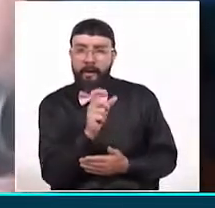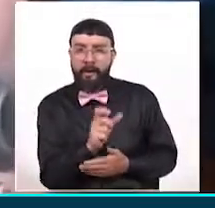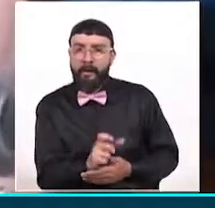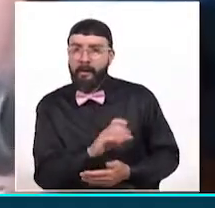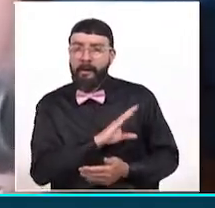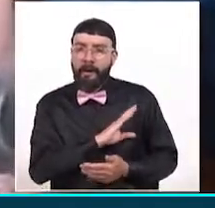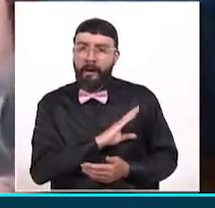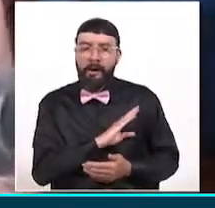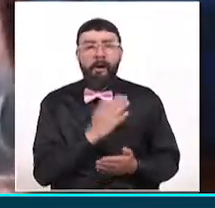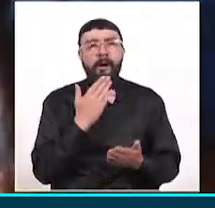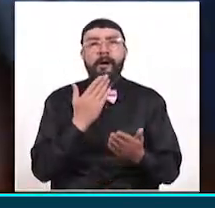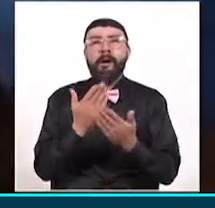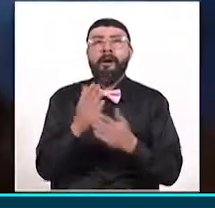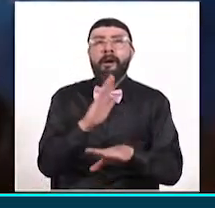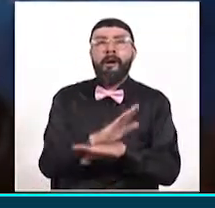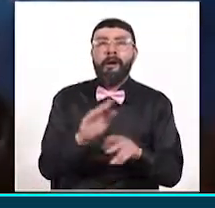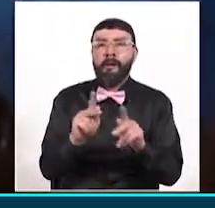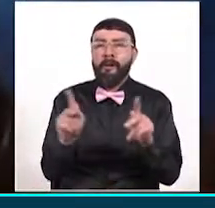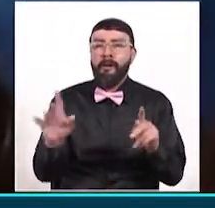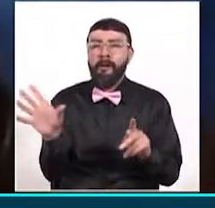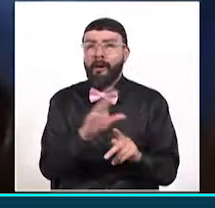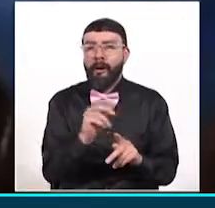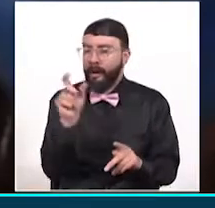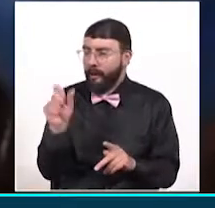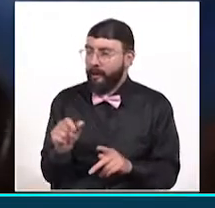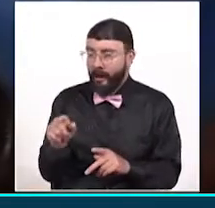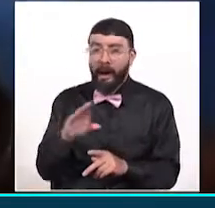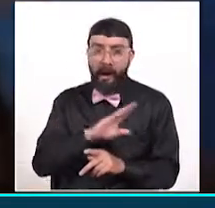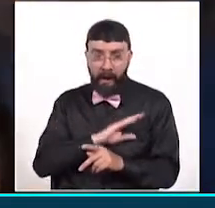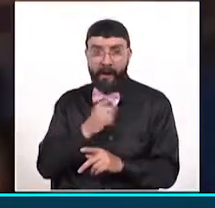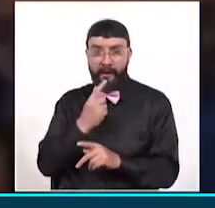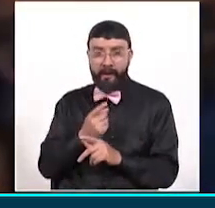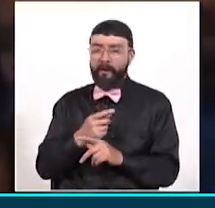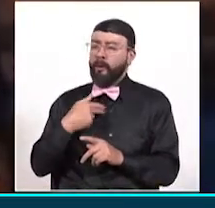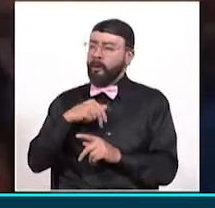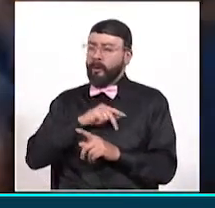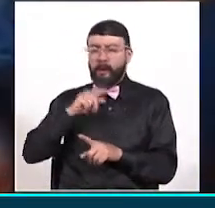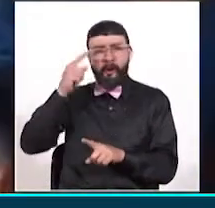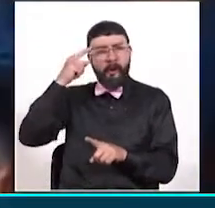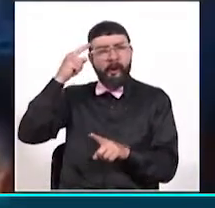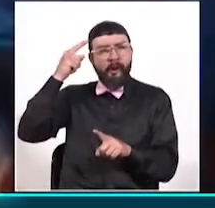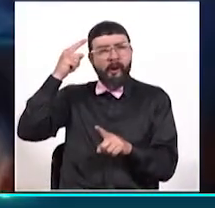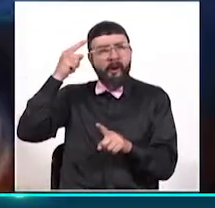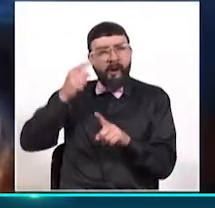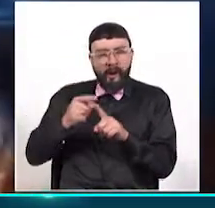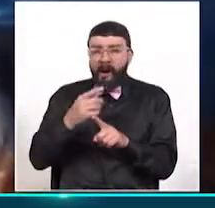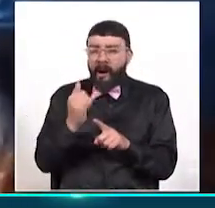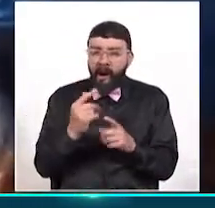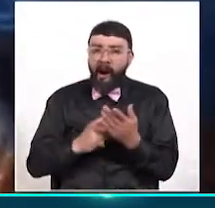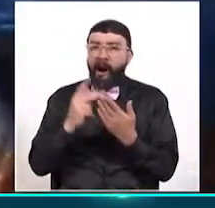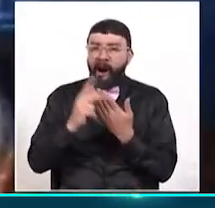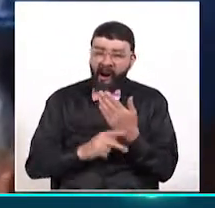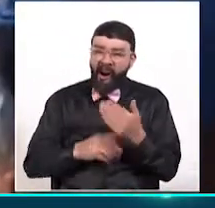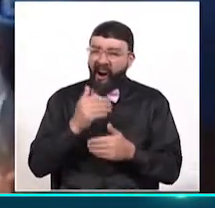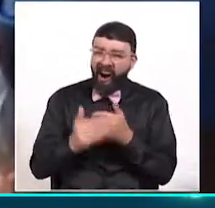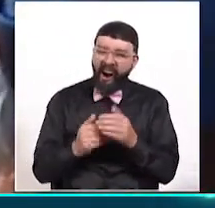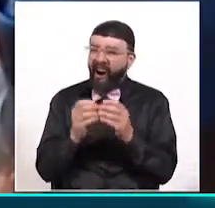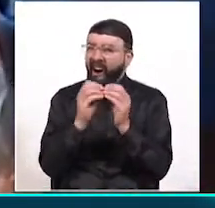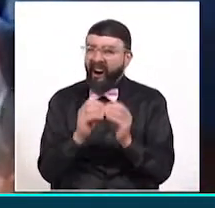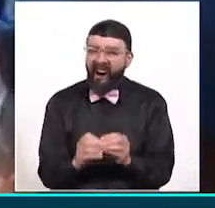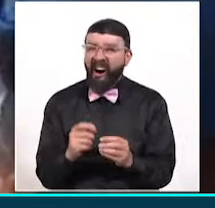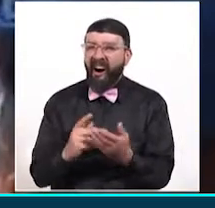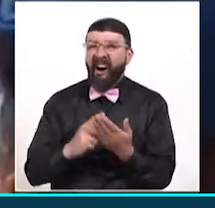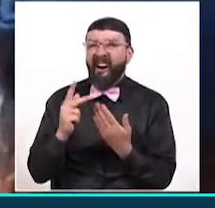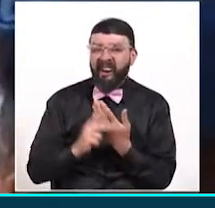Buenas tardes para todos, como dice la Alcaldesa, nosotros estamos enfocados en nuestro plan de desarrollo, en elaborar proyectos